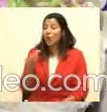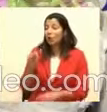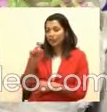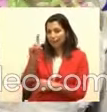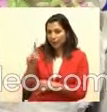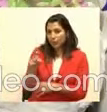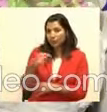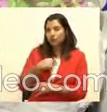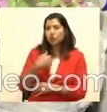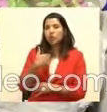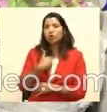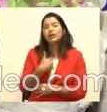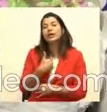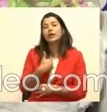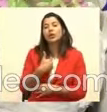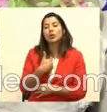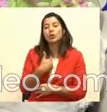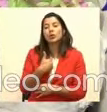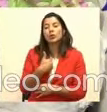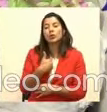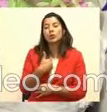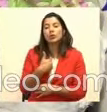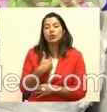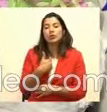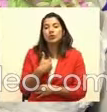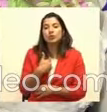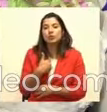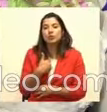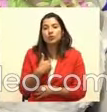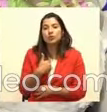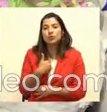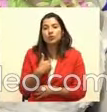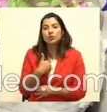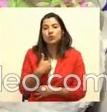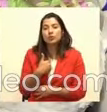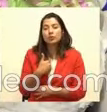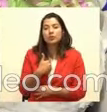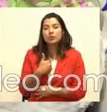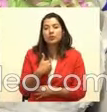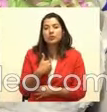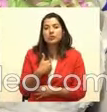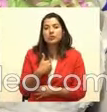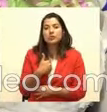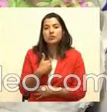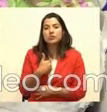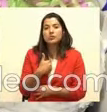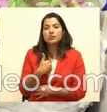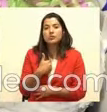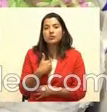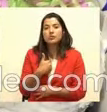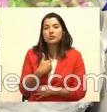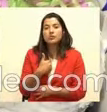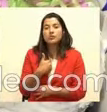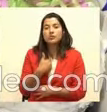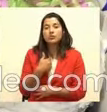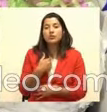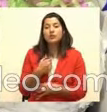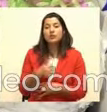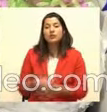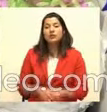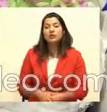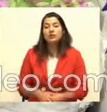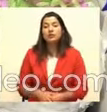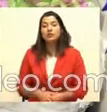que lo rescato. Por cierto, vieran qué lindo lo que dicen las camisas que están usando ellos. Y dice, yo me apunto a la